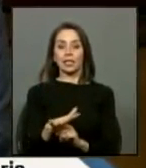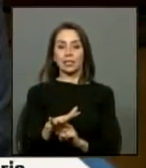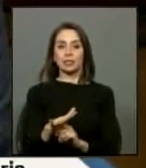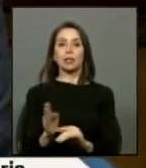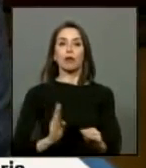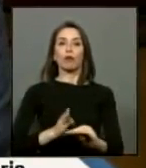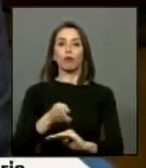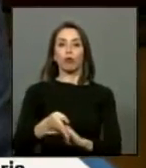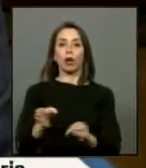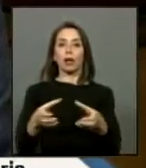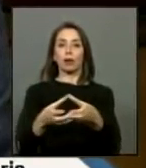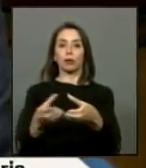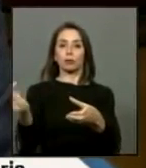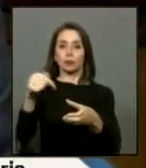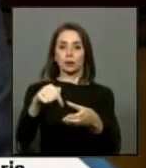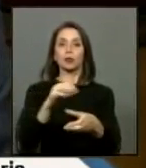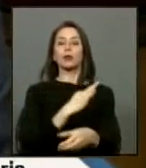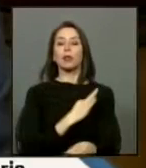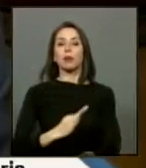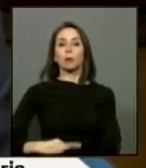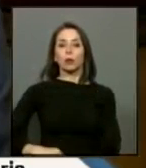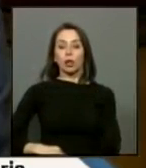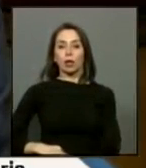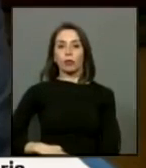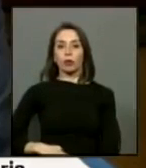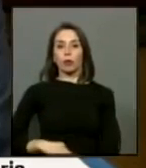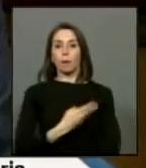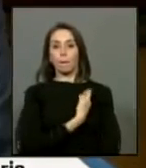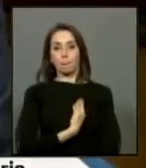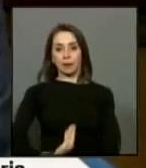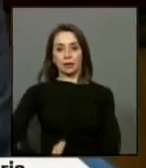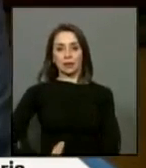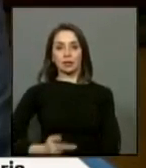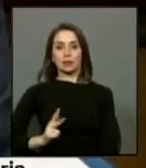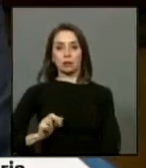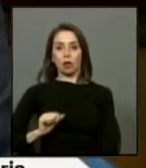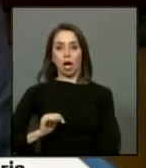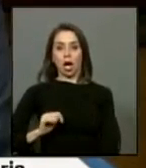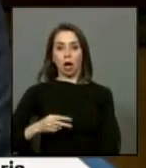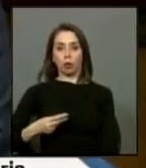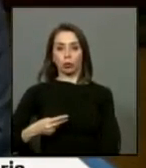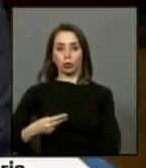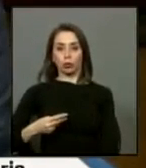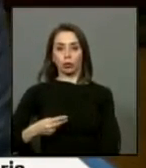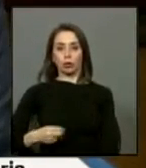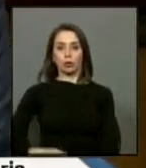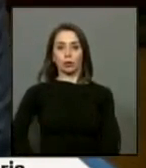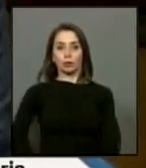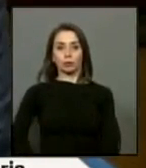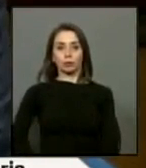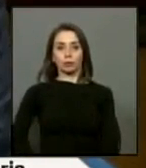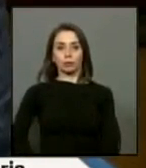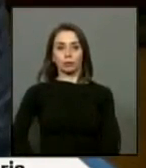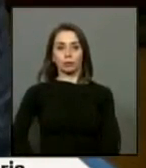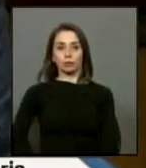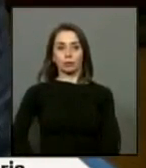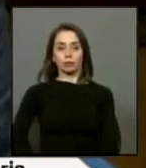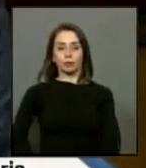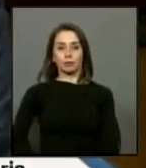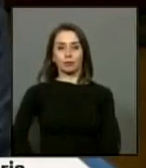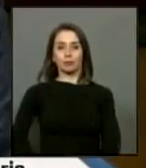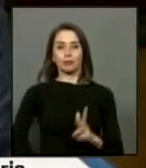asistencia de los diputados Presidentes señor Pepe House Stewart señor